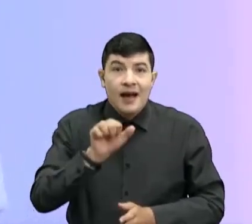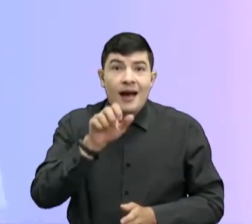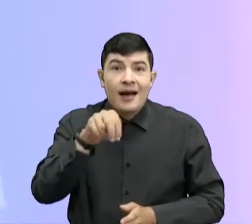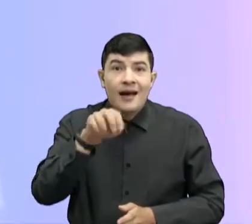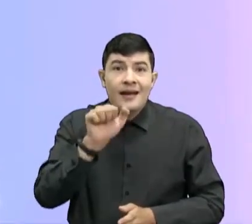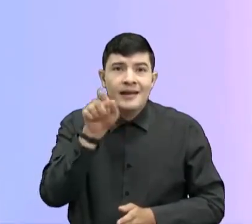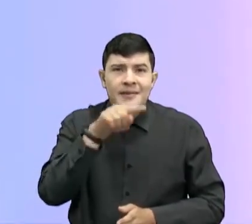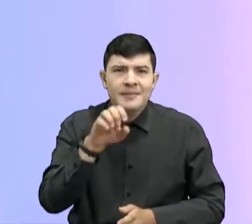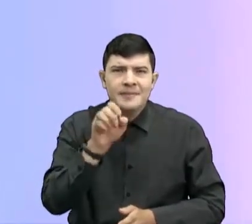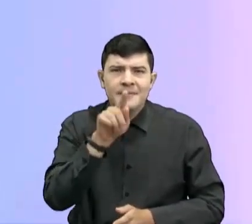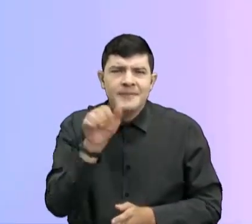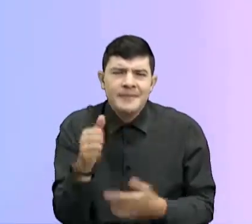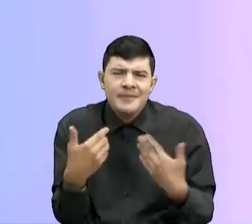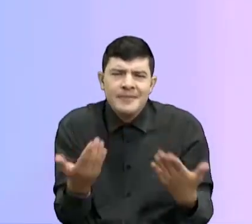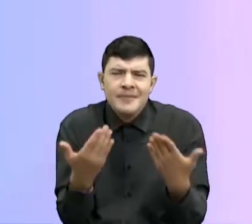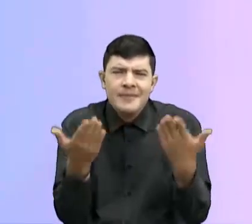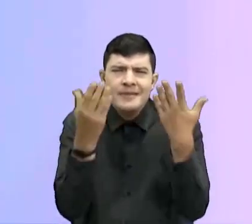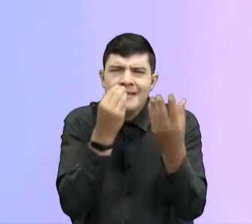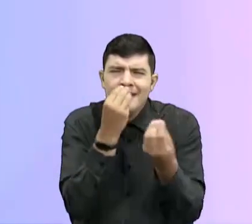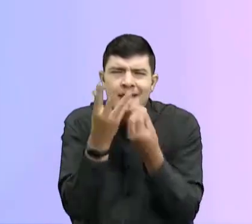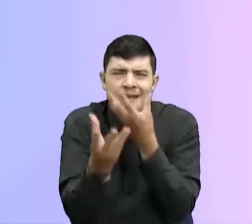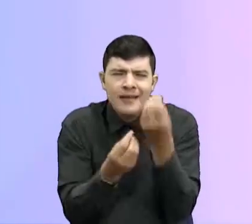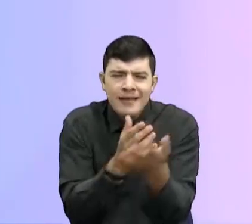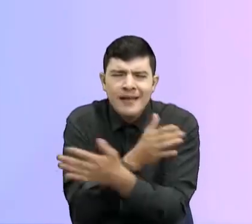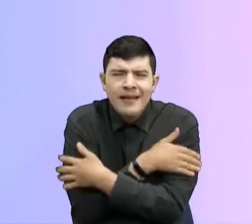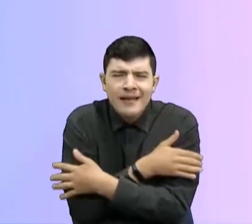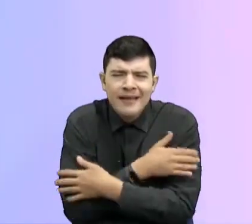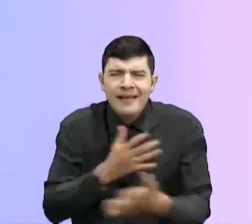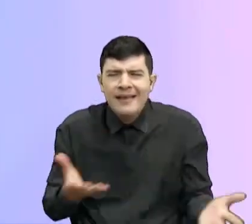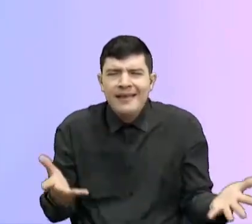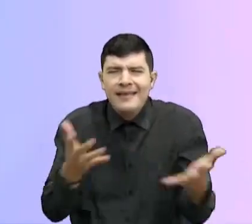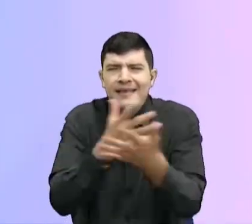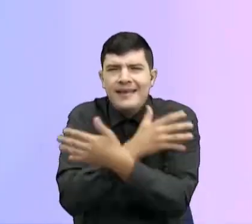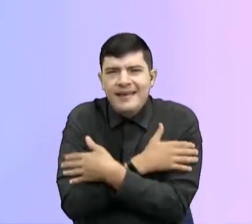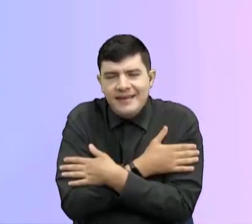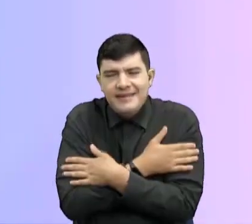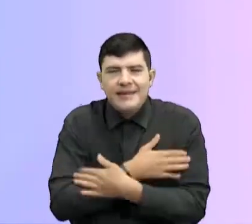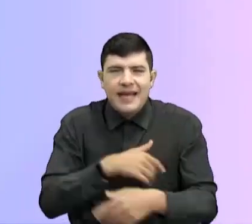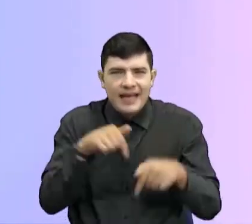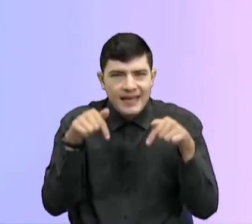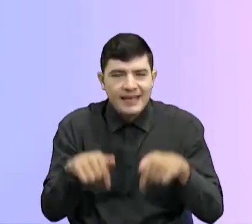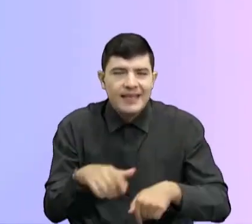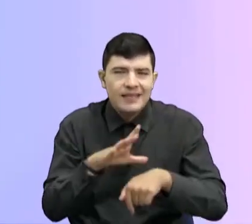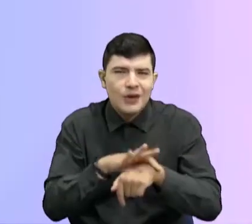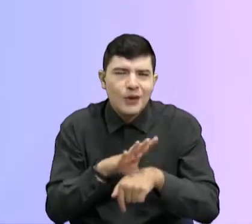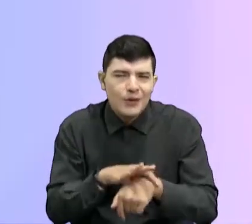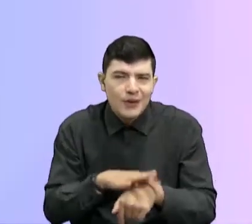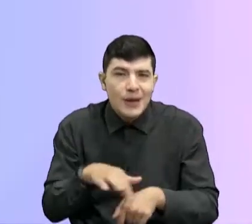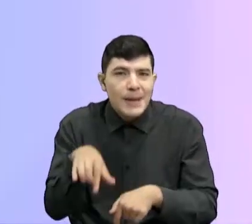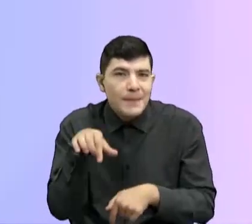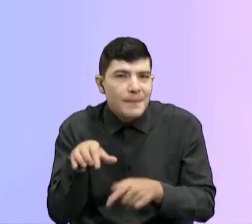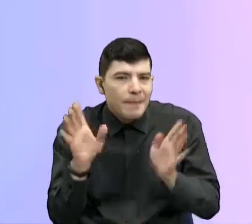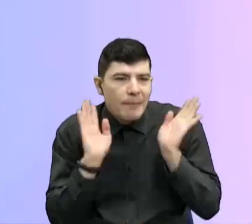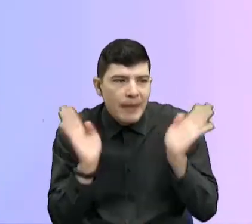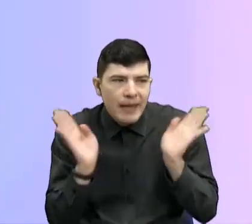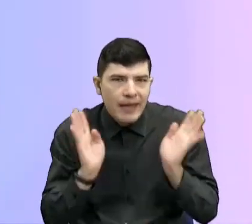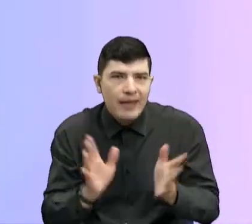Anita, Carachas, un besito para ti, un abrazo con mucho cariño del Dr. P. Ala. Dios te bendiga.